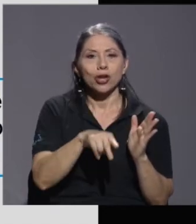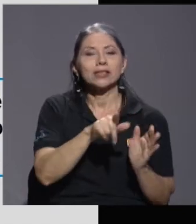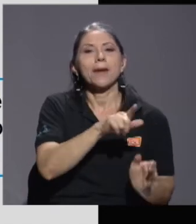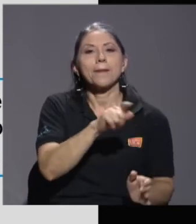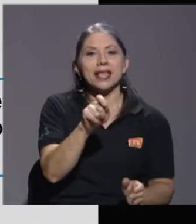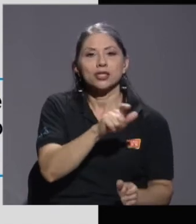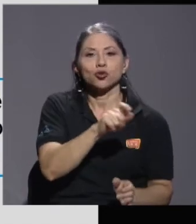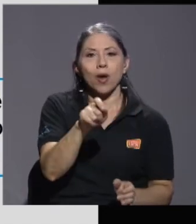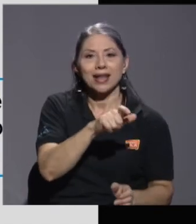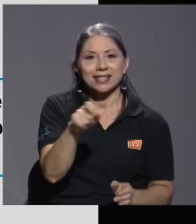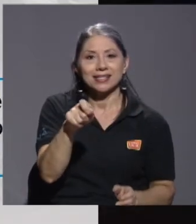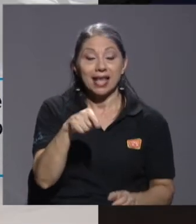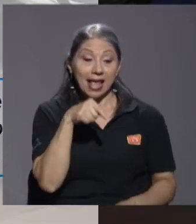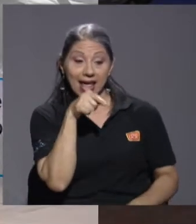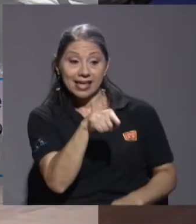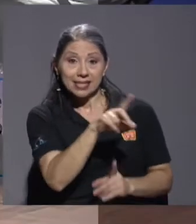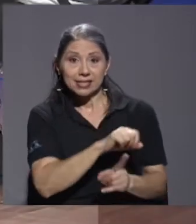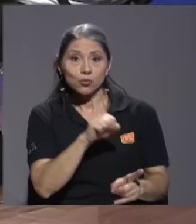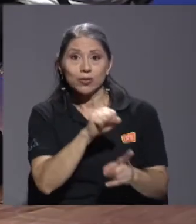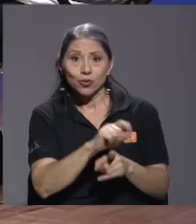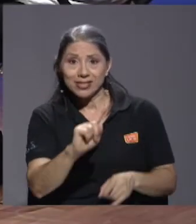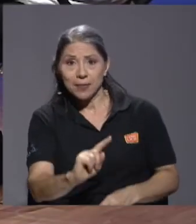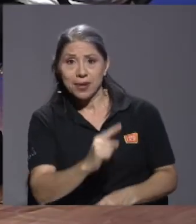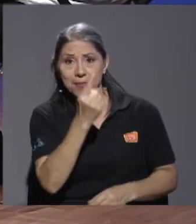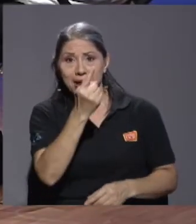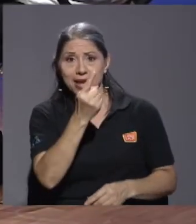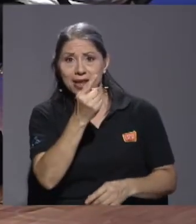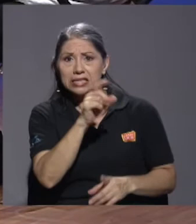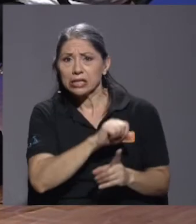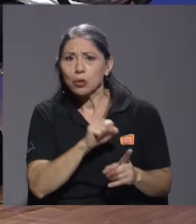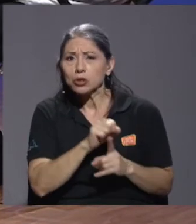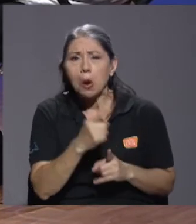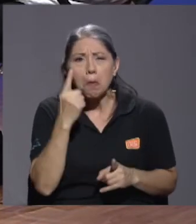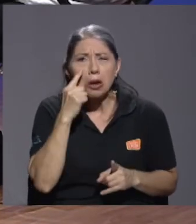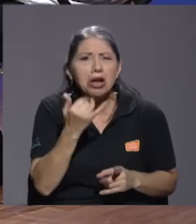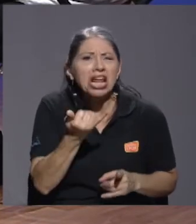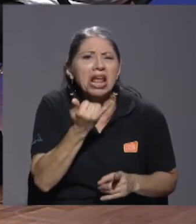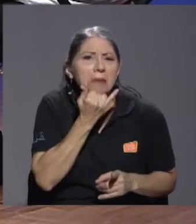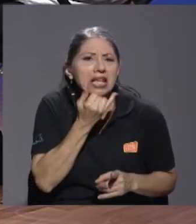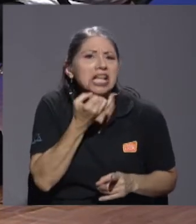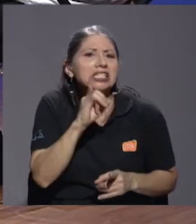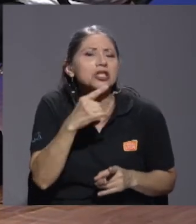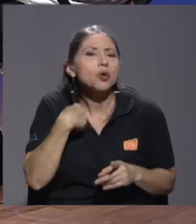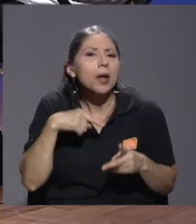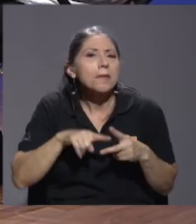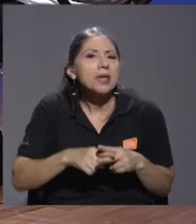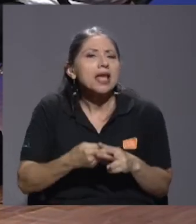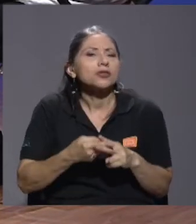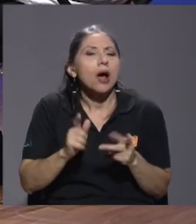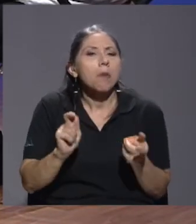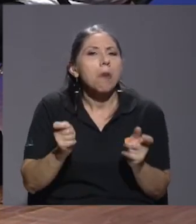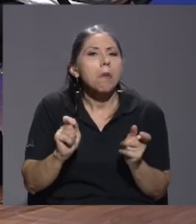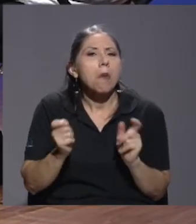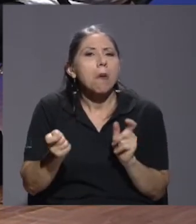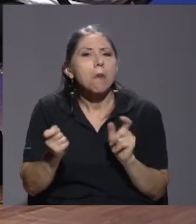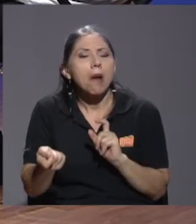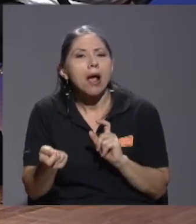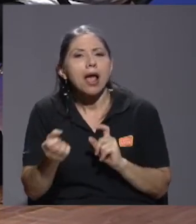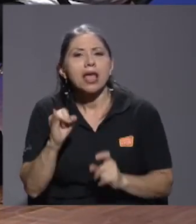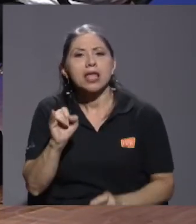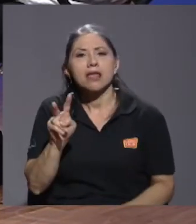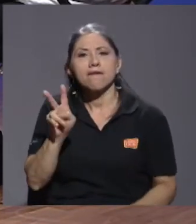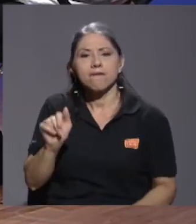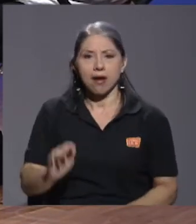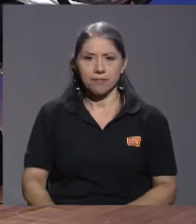Entonces, este escenario es el primero y viendo qué pasa si yo empiezo a mover la tasa de impuestos, del impuesto al valor agregado.